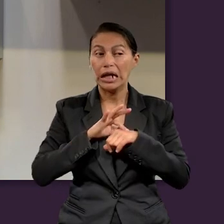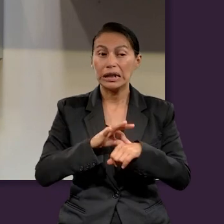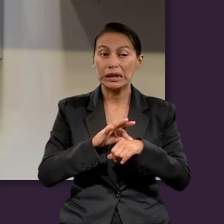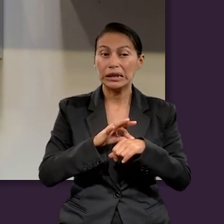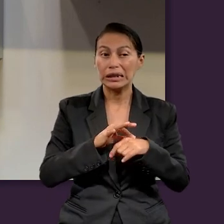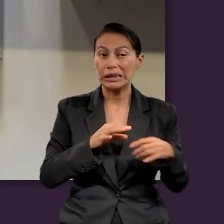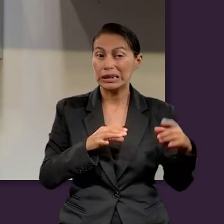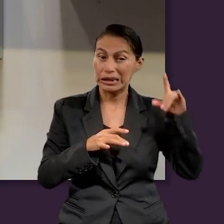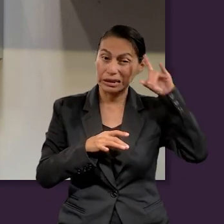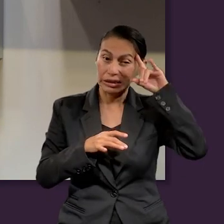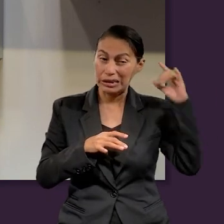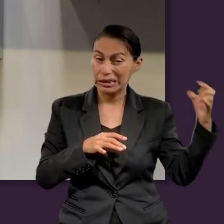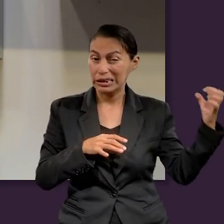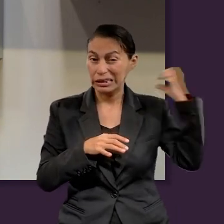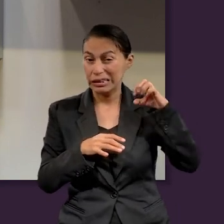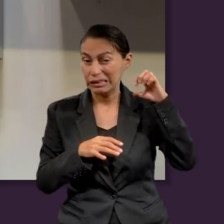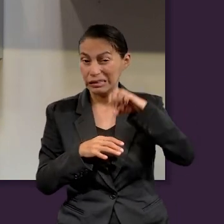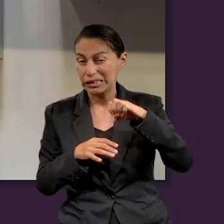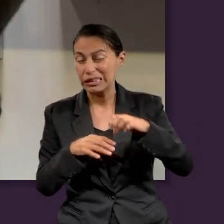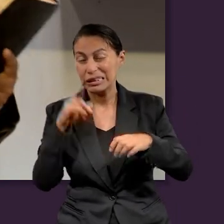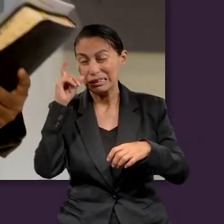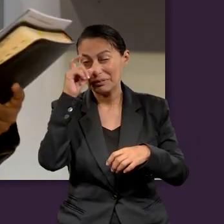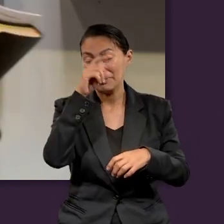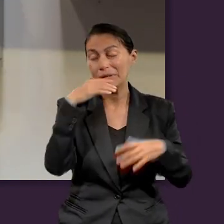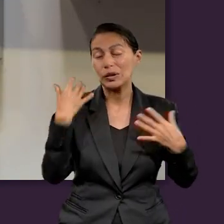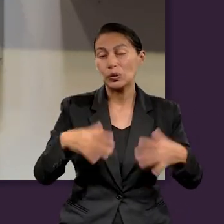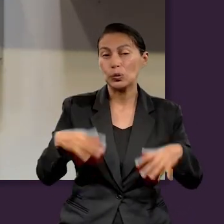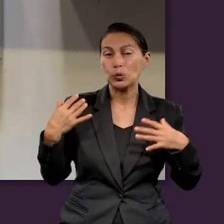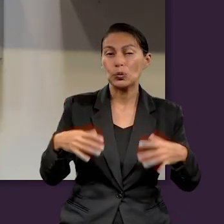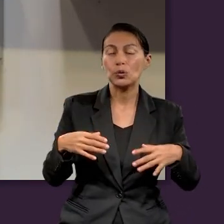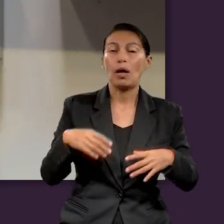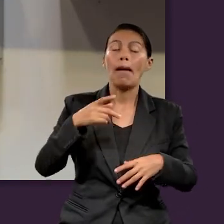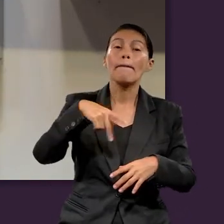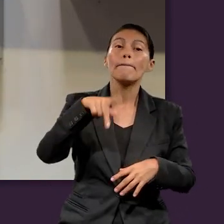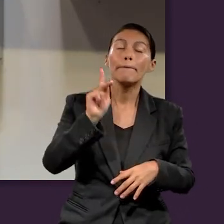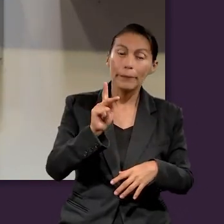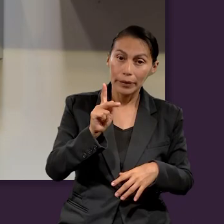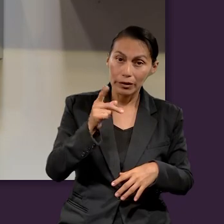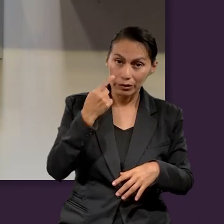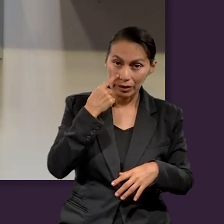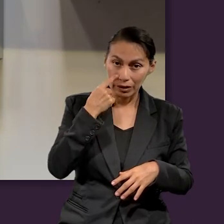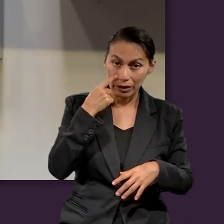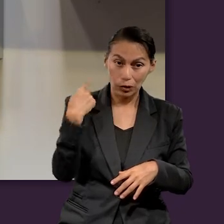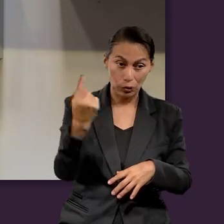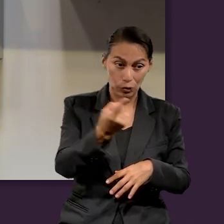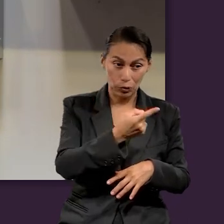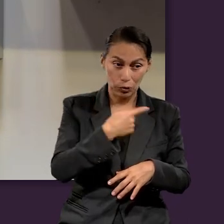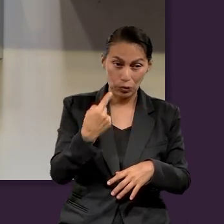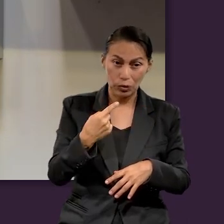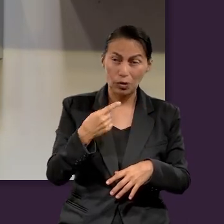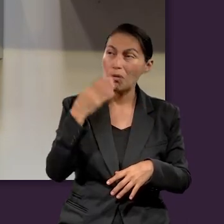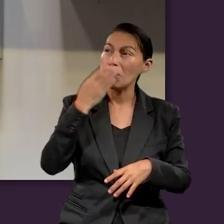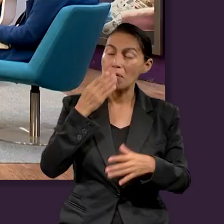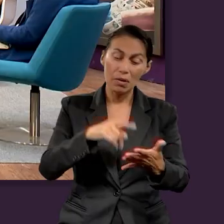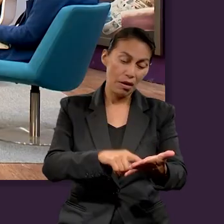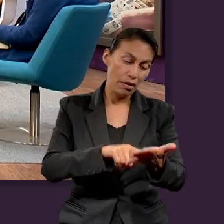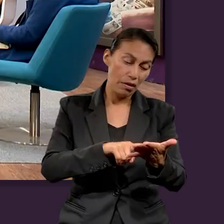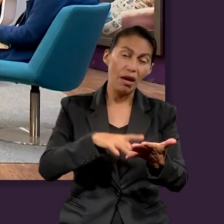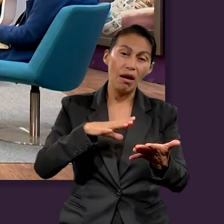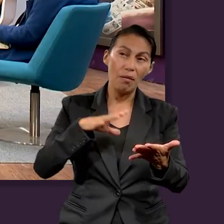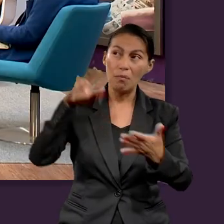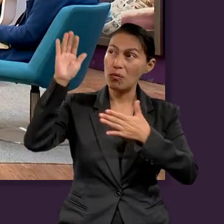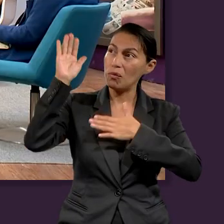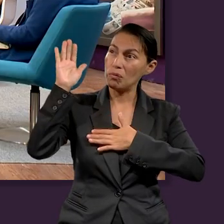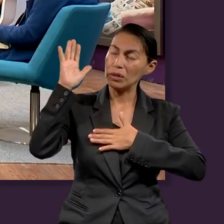La situación no va a ser nada fácil, pero nosotros tenemos una promesa maravillosa en las